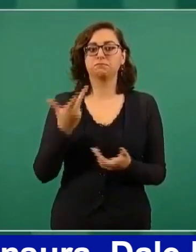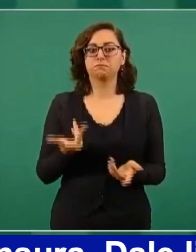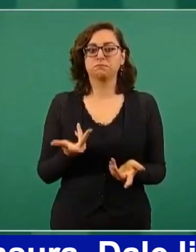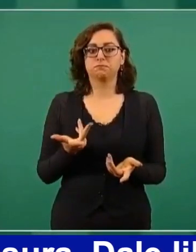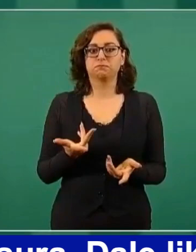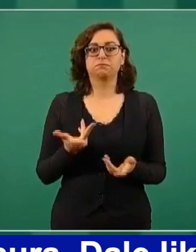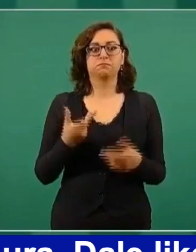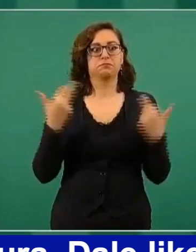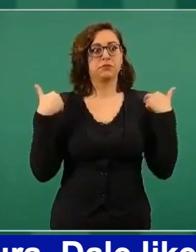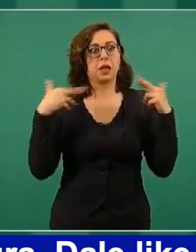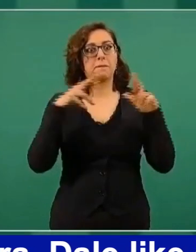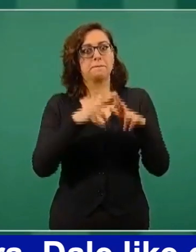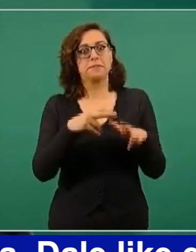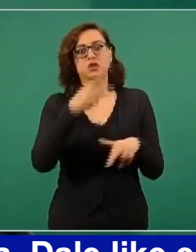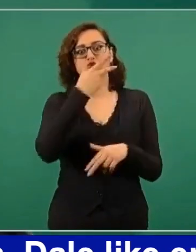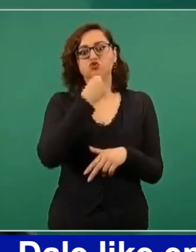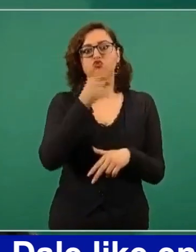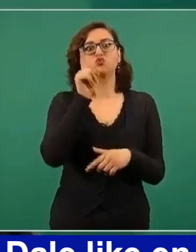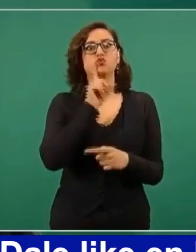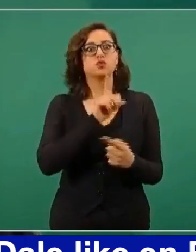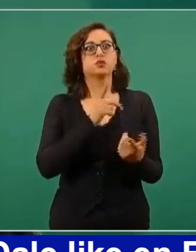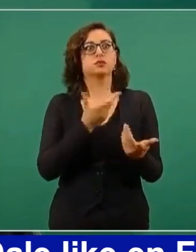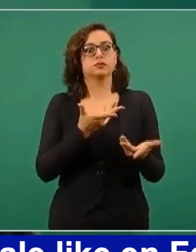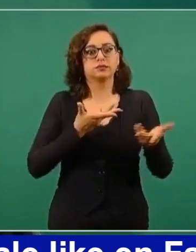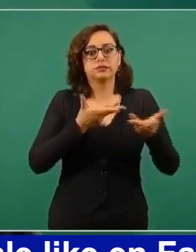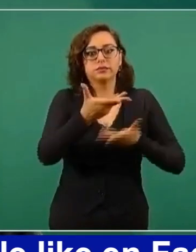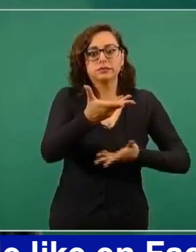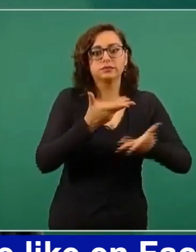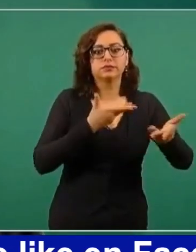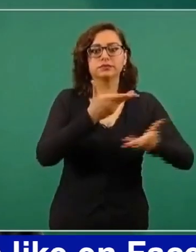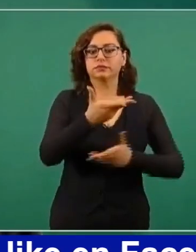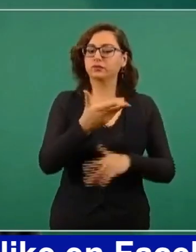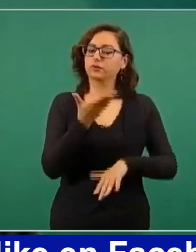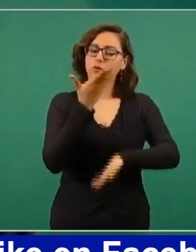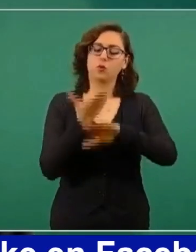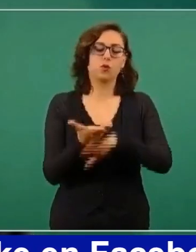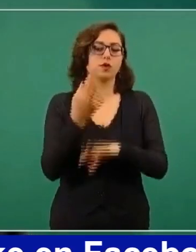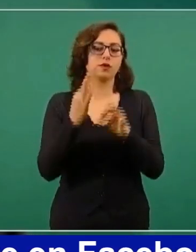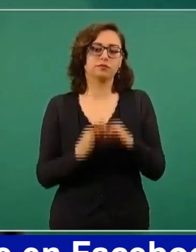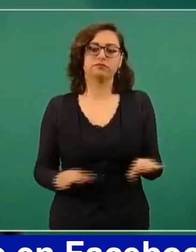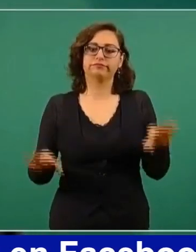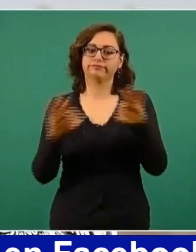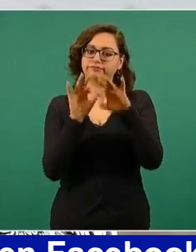tener a la maestra, al maestro. Eso es fundamental.